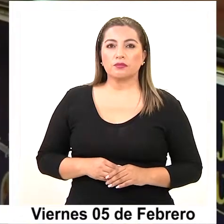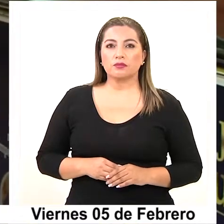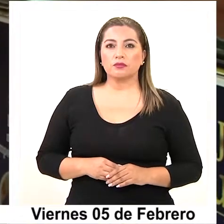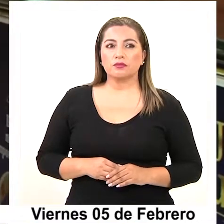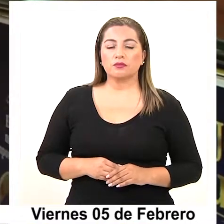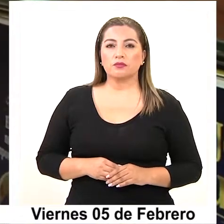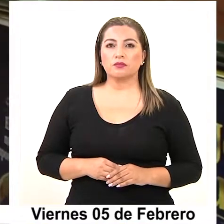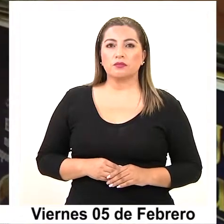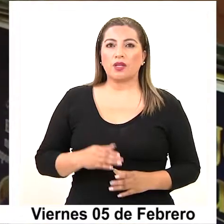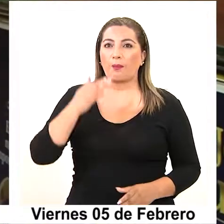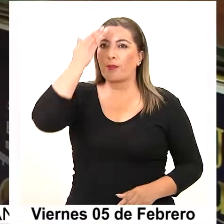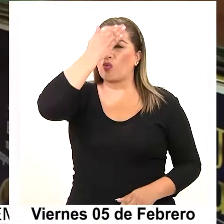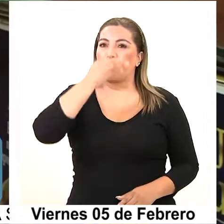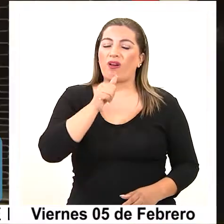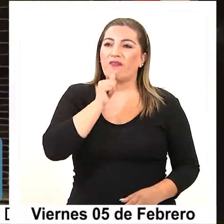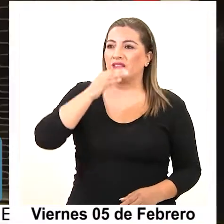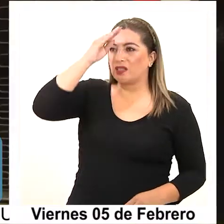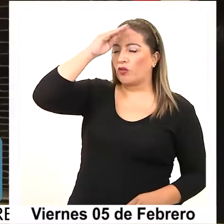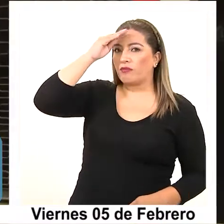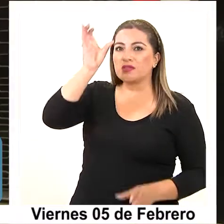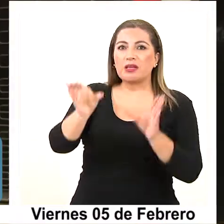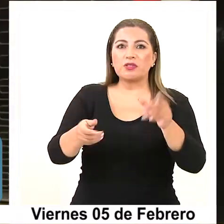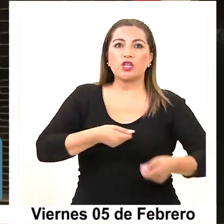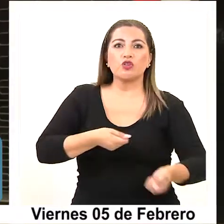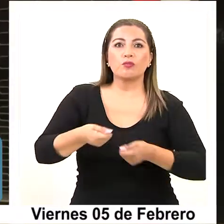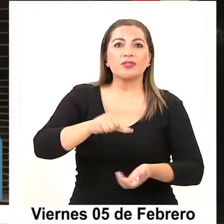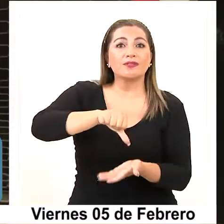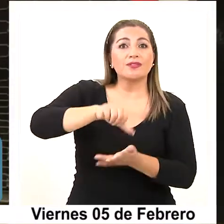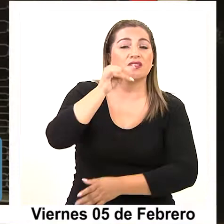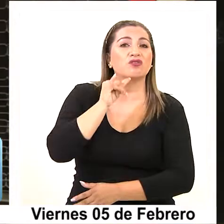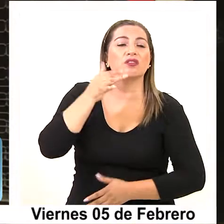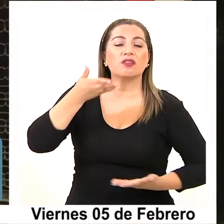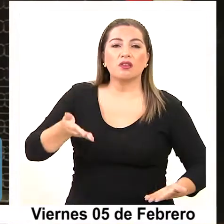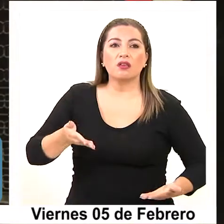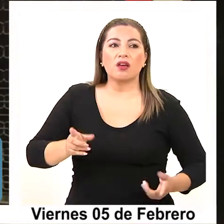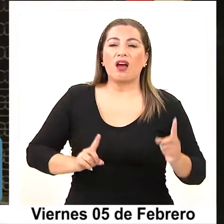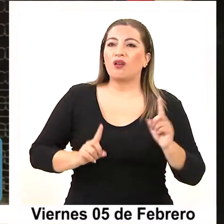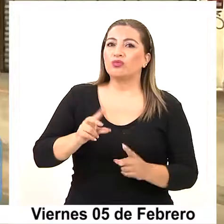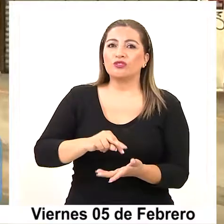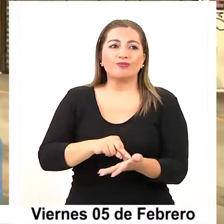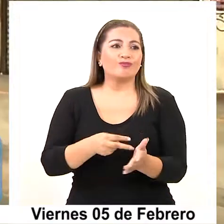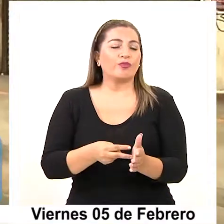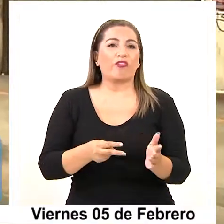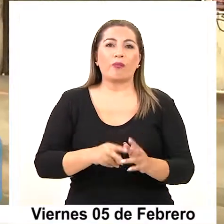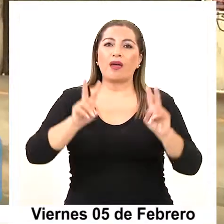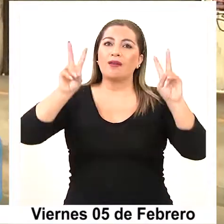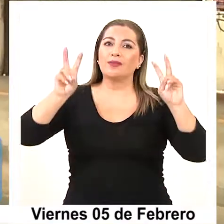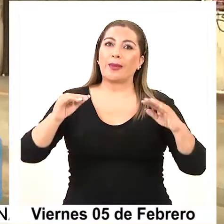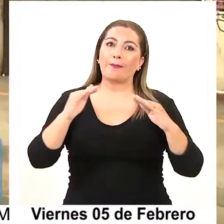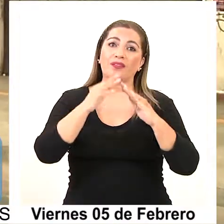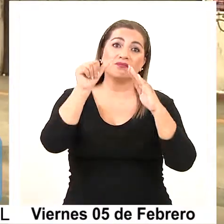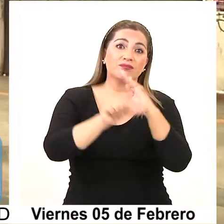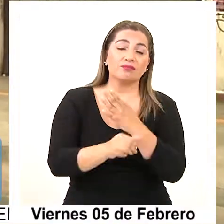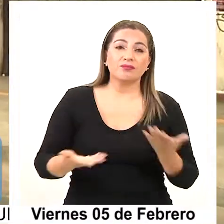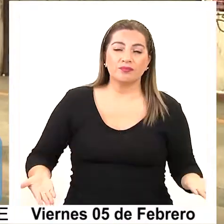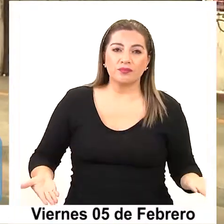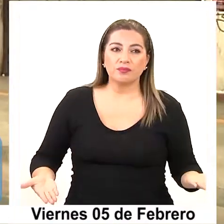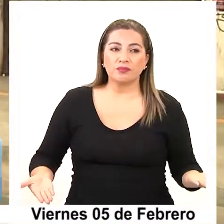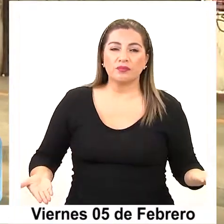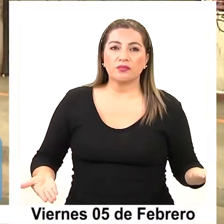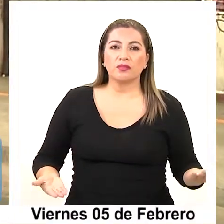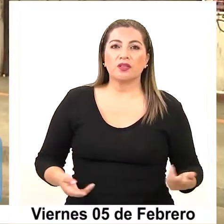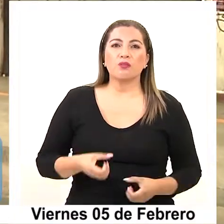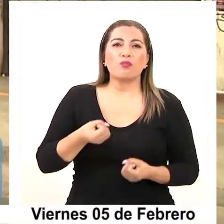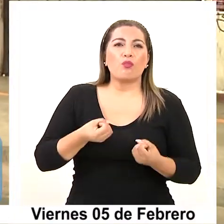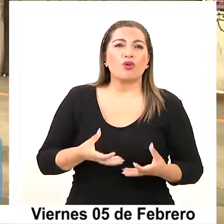Preocupados e intranquilos se encuentran los comerciantes del centro de Iquique, quienes se han visto afectados por este mes de cuarentena, tras haber ya